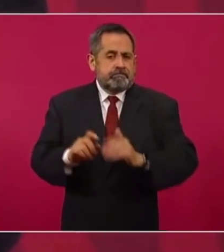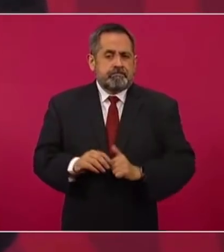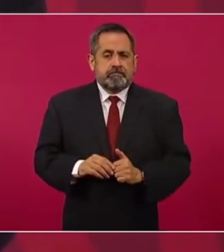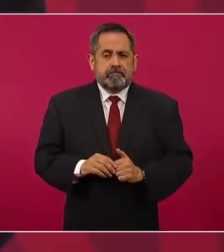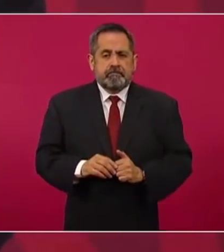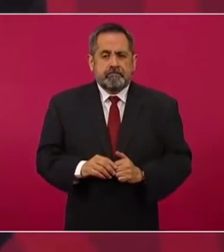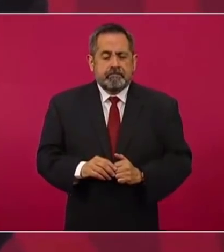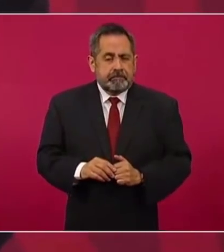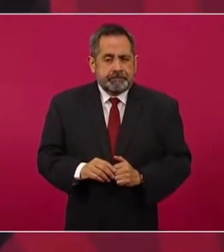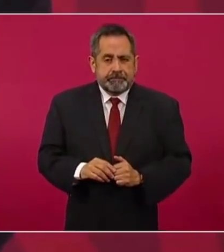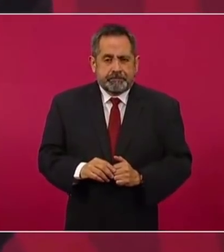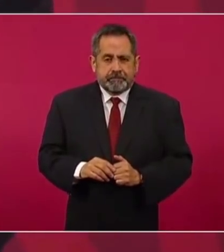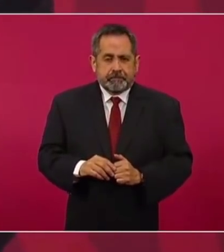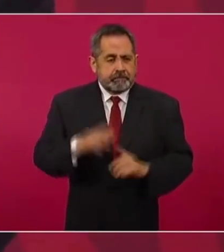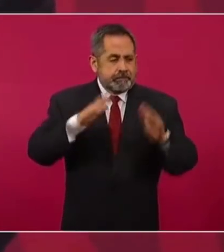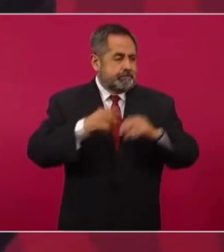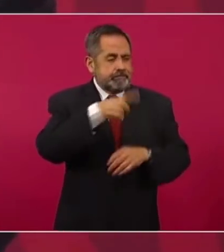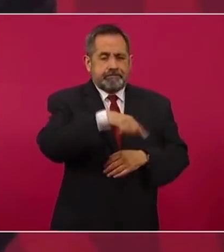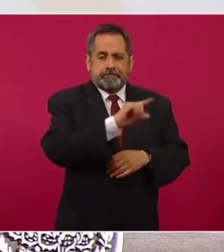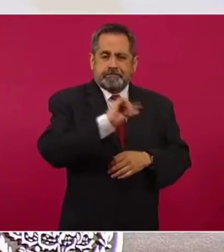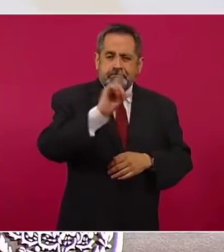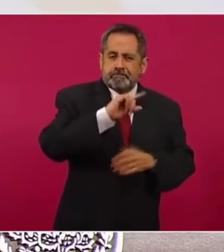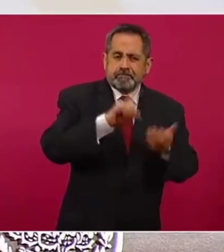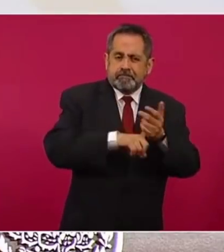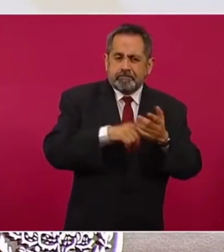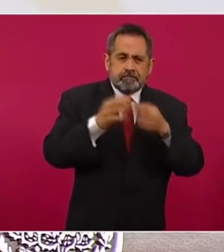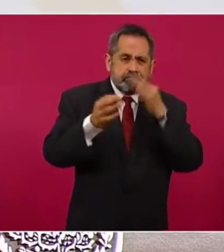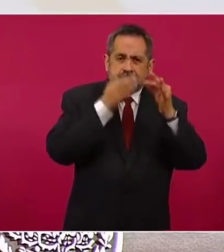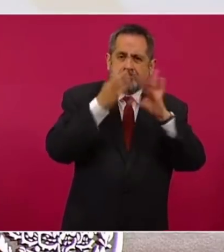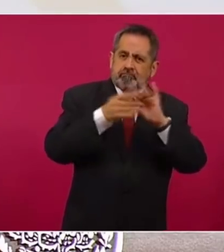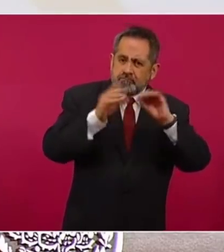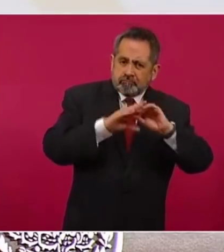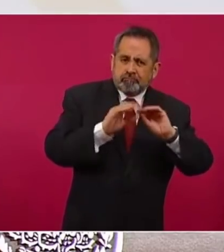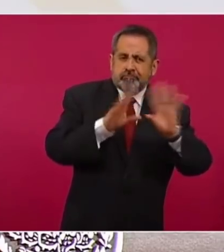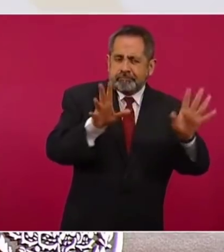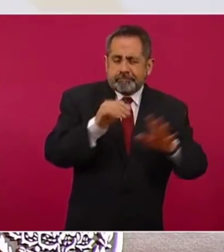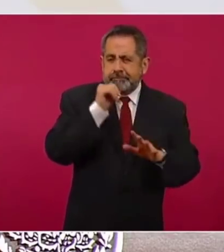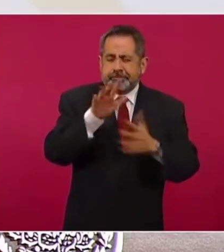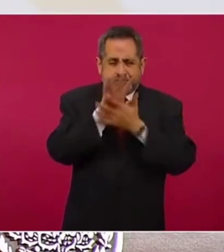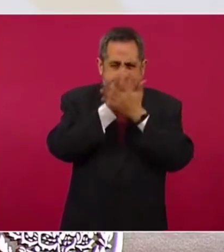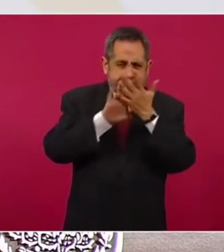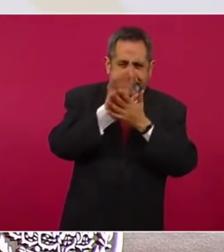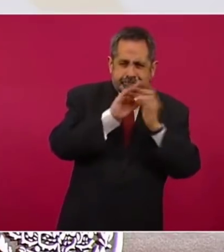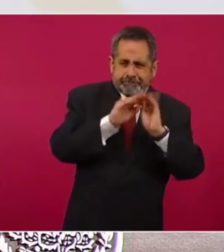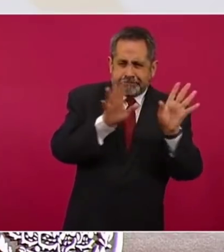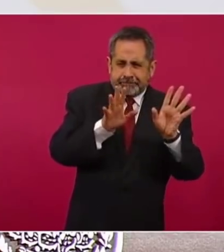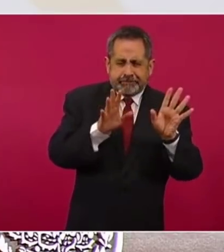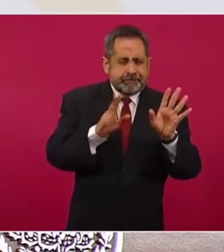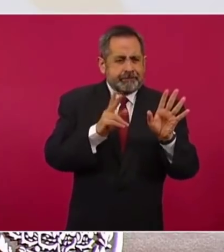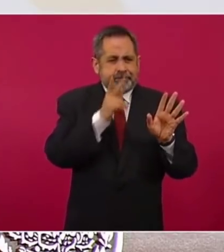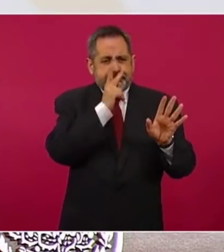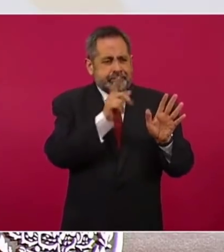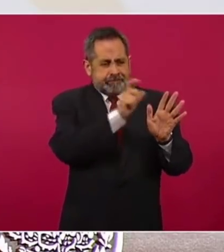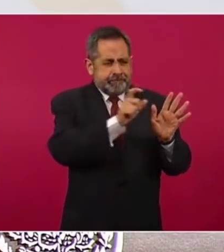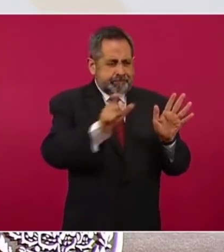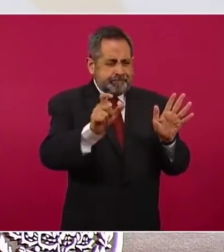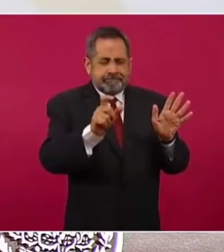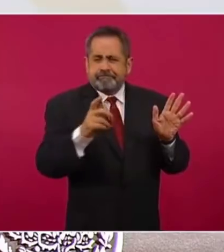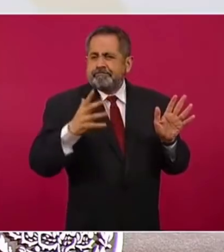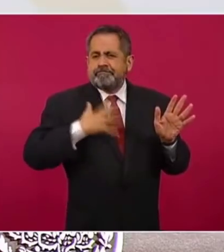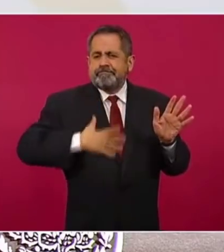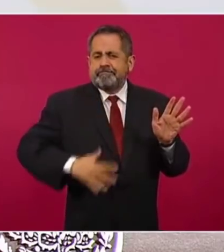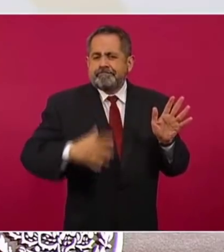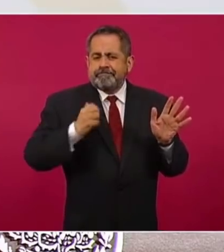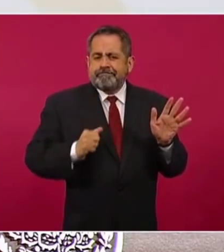comunican bien. Y hay términos que la gente